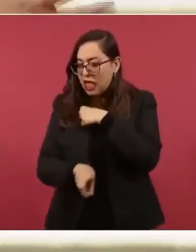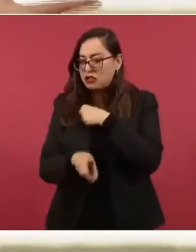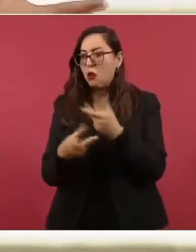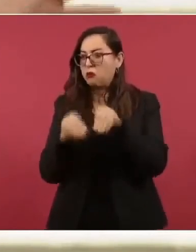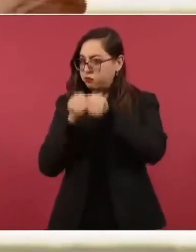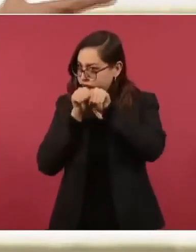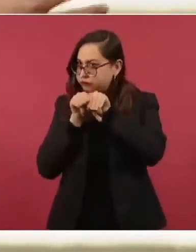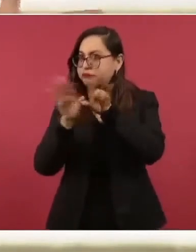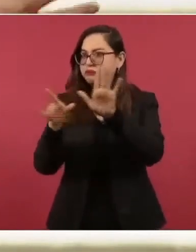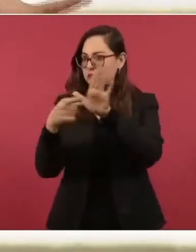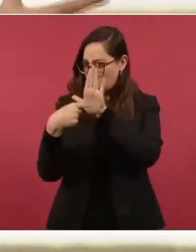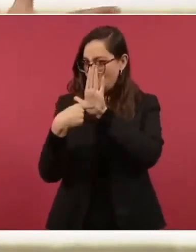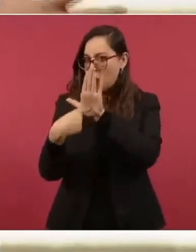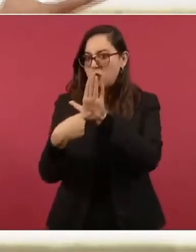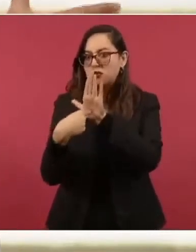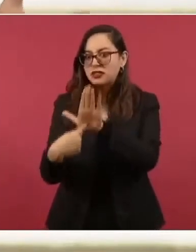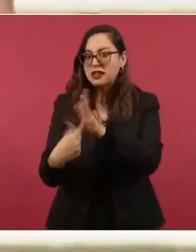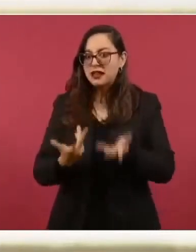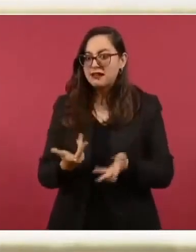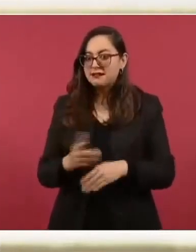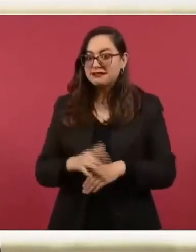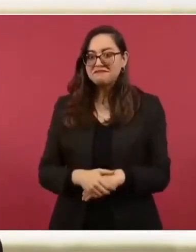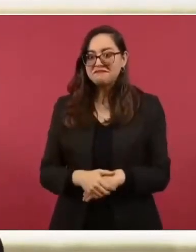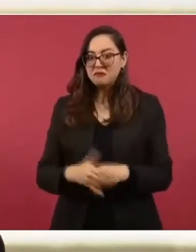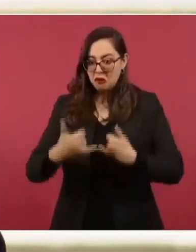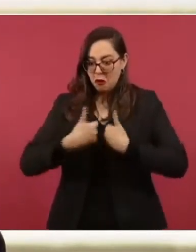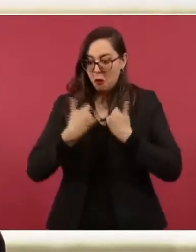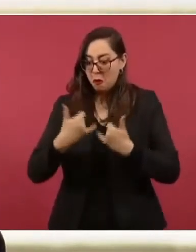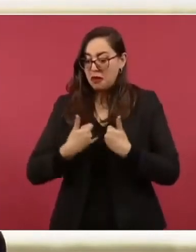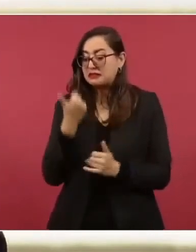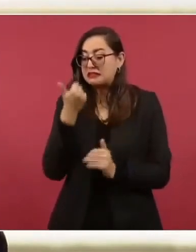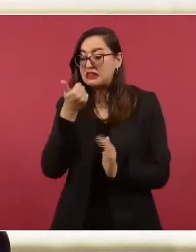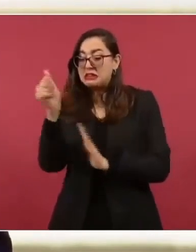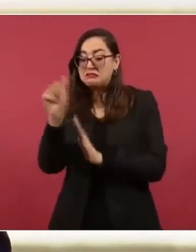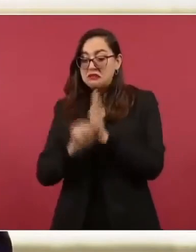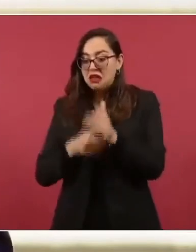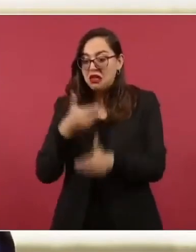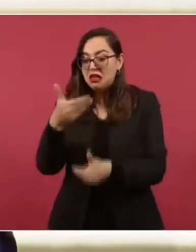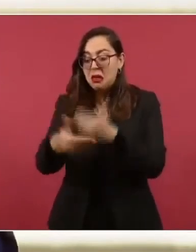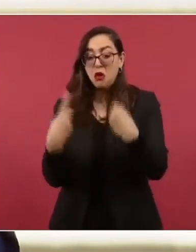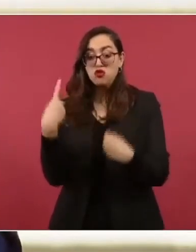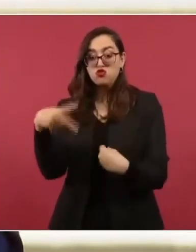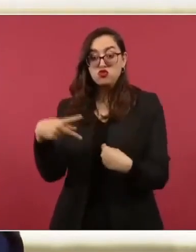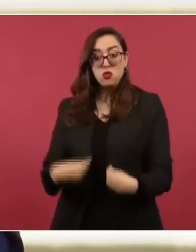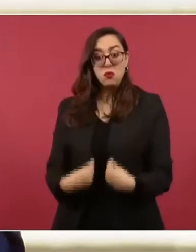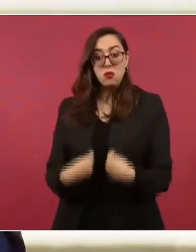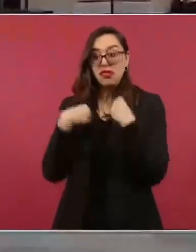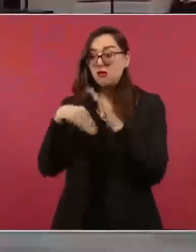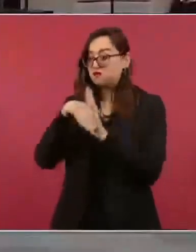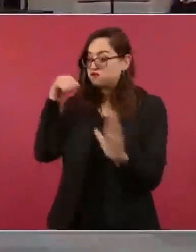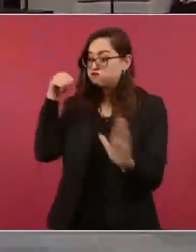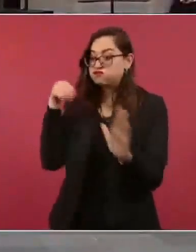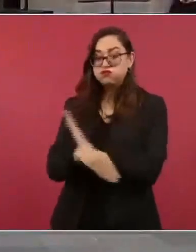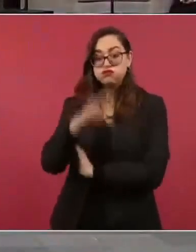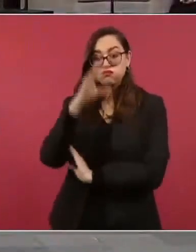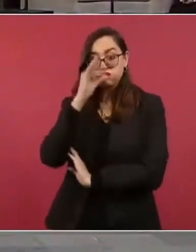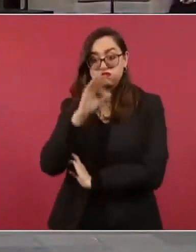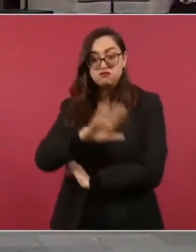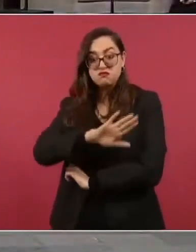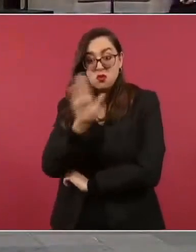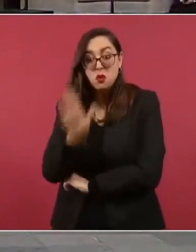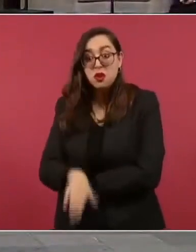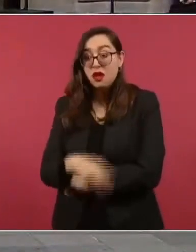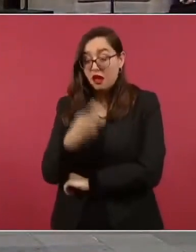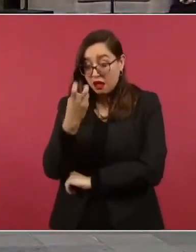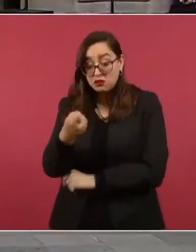se destruye la vida de un joven y lo que contienen esas